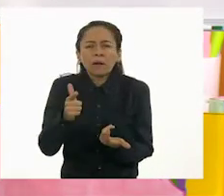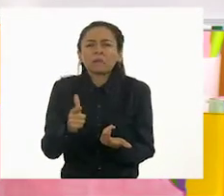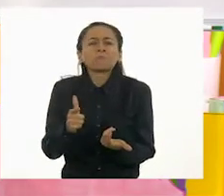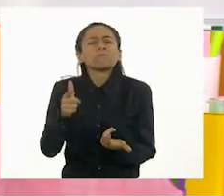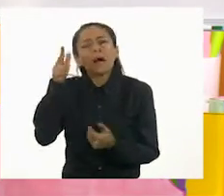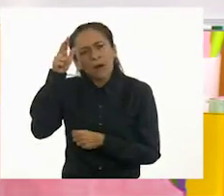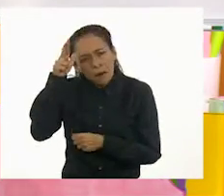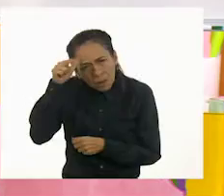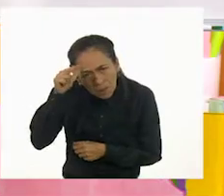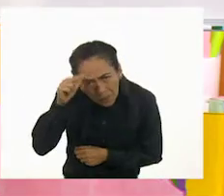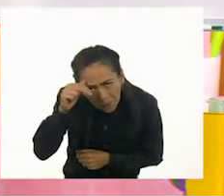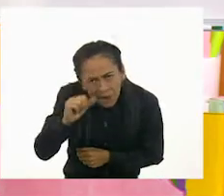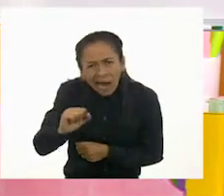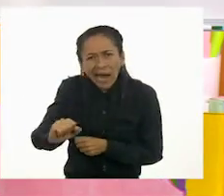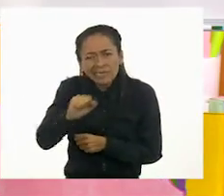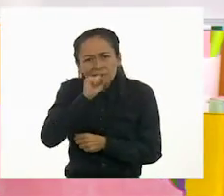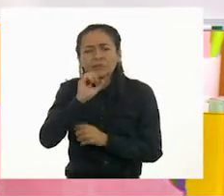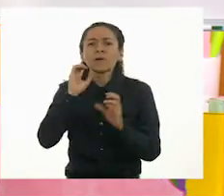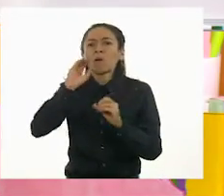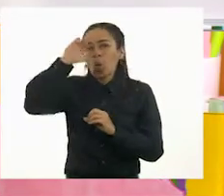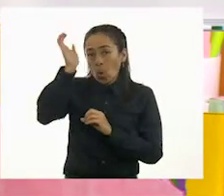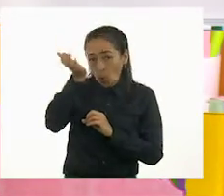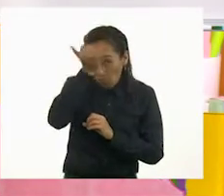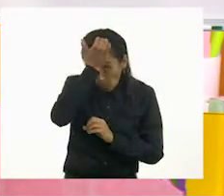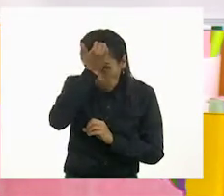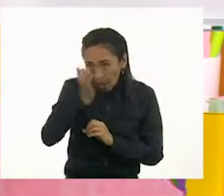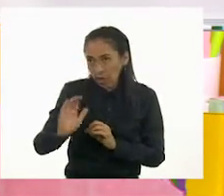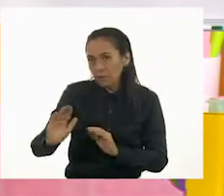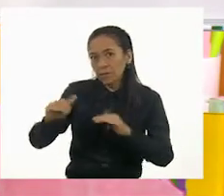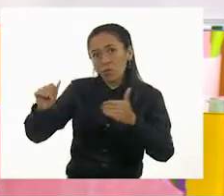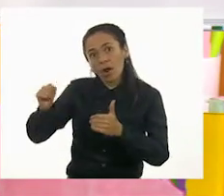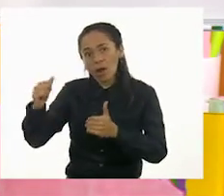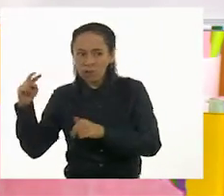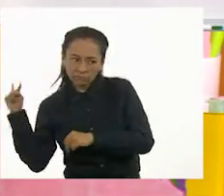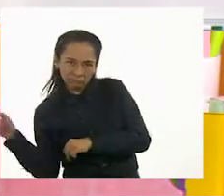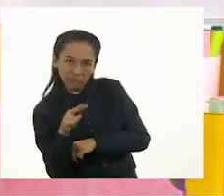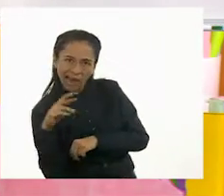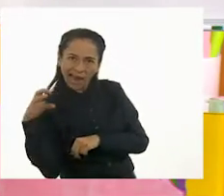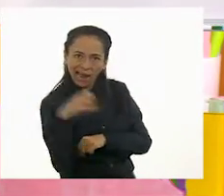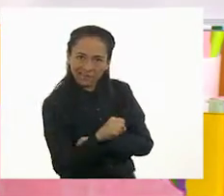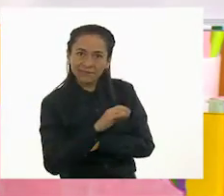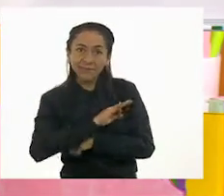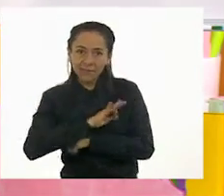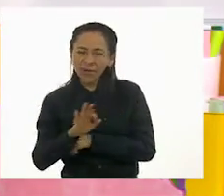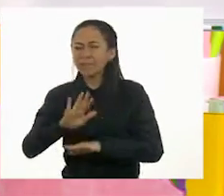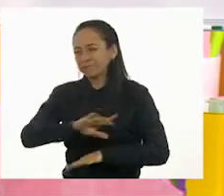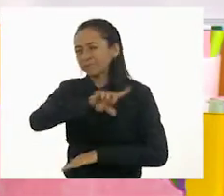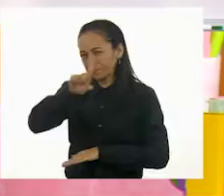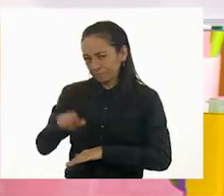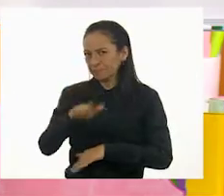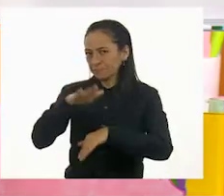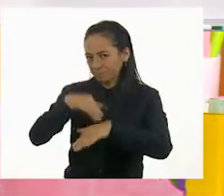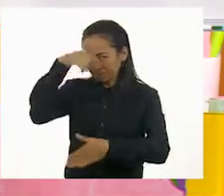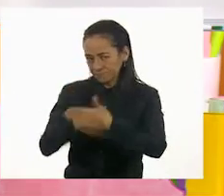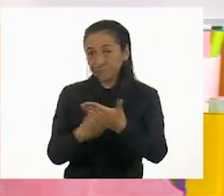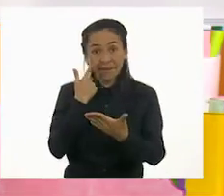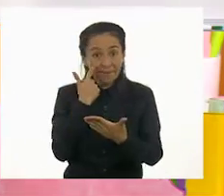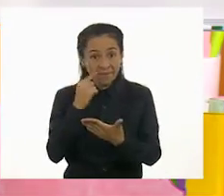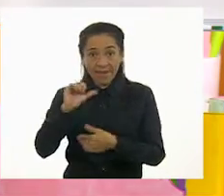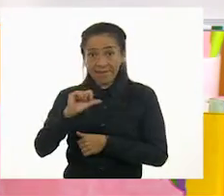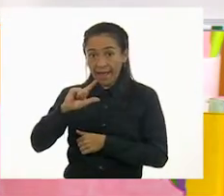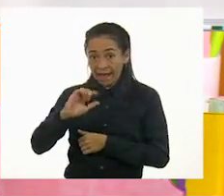Pero bueno, más adelante seguimos comentando más sobre este tema. ¿Qué les parece, Ale, si nos acompañan a ver el siguiente cuento?